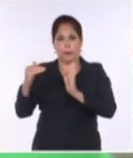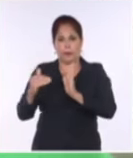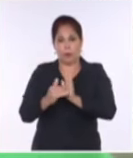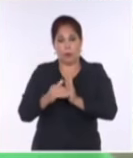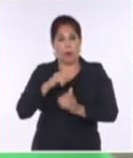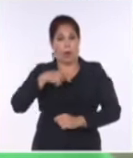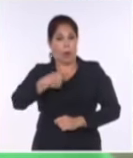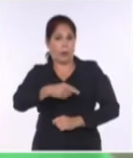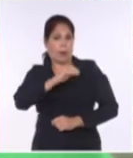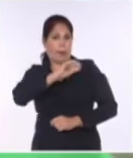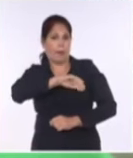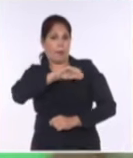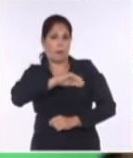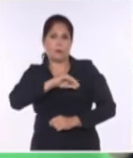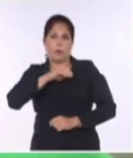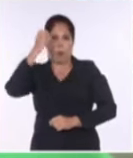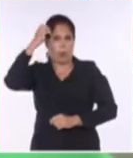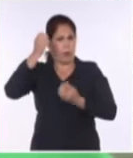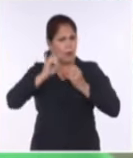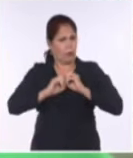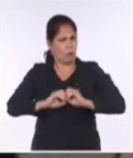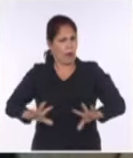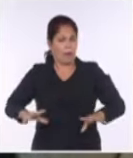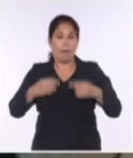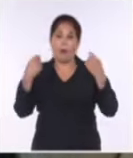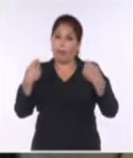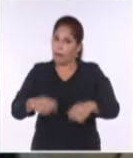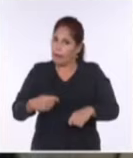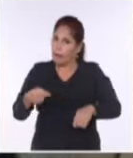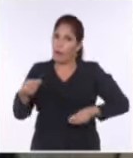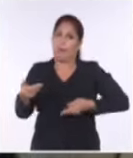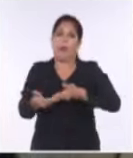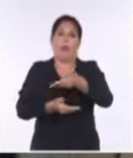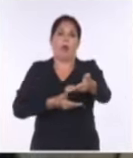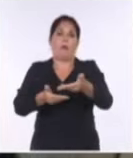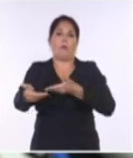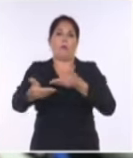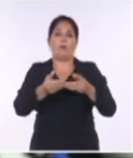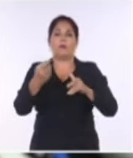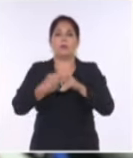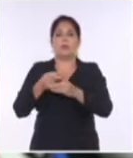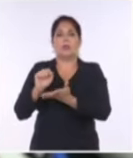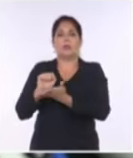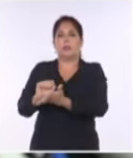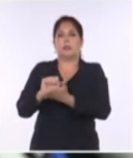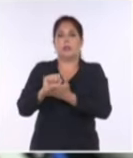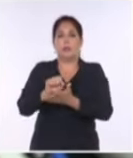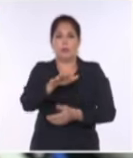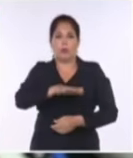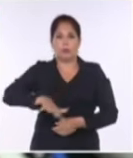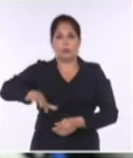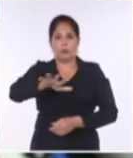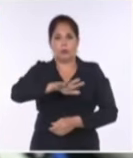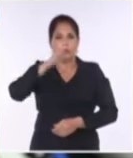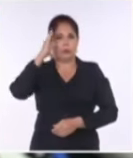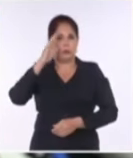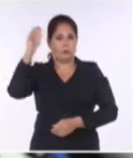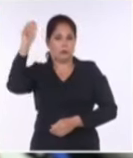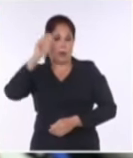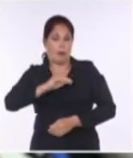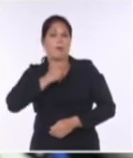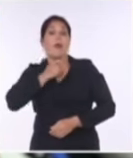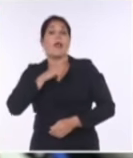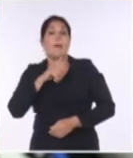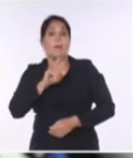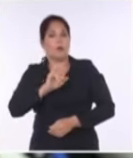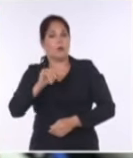Estado tiene que dar el ejemplo en la bancarización para el comercio de bienes y servicios. Todos conocemos que en realidad para yo hacer un pago